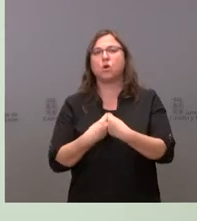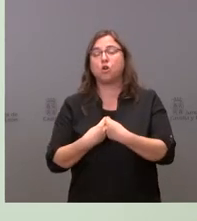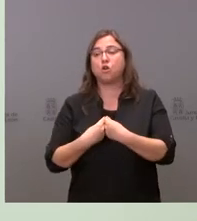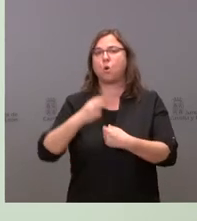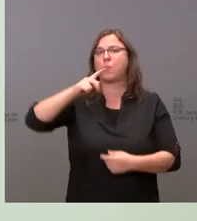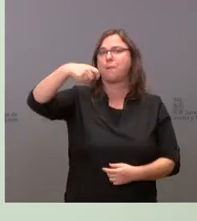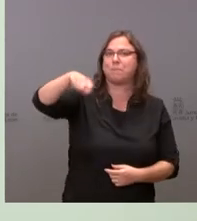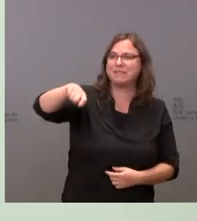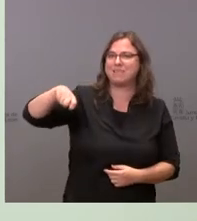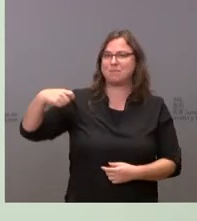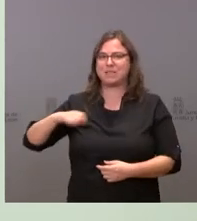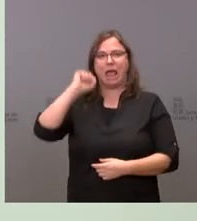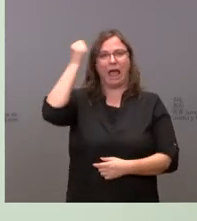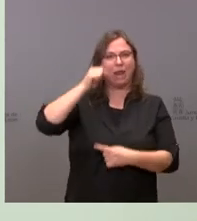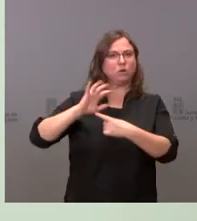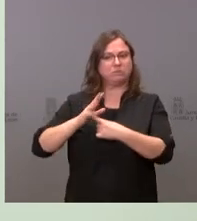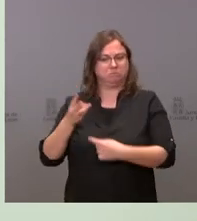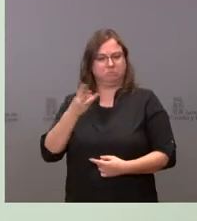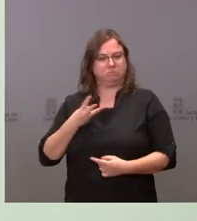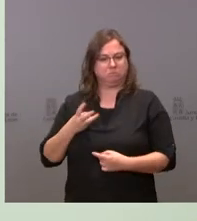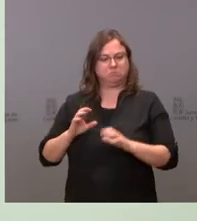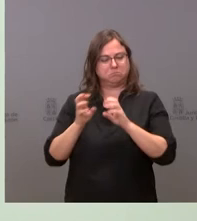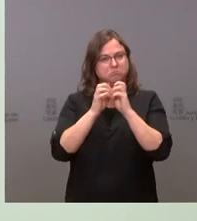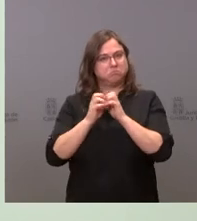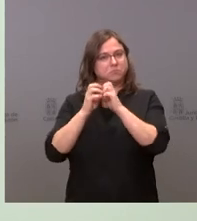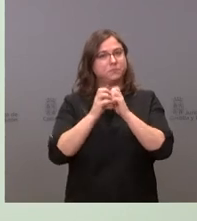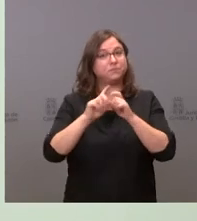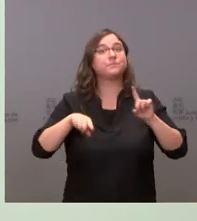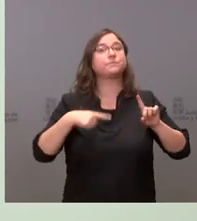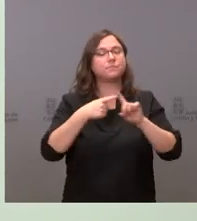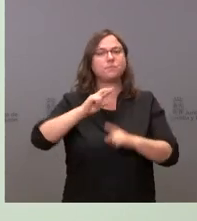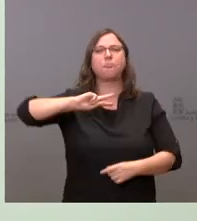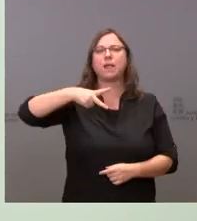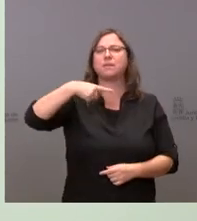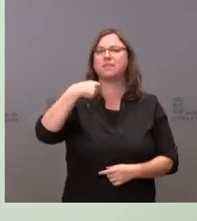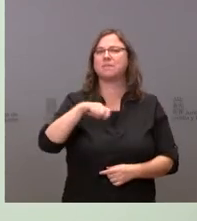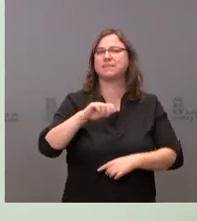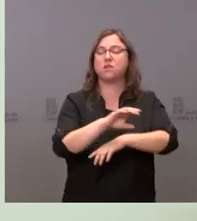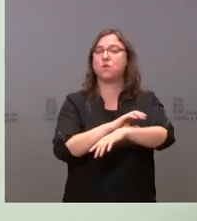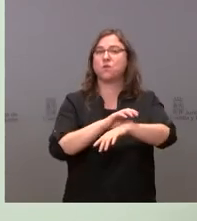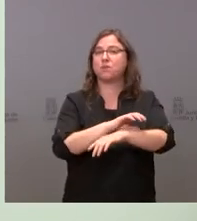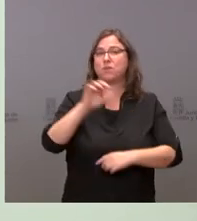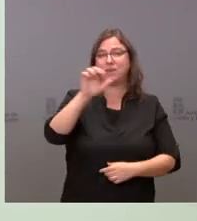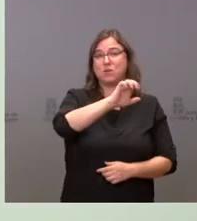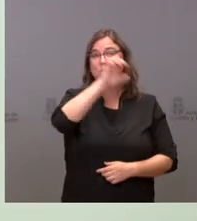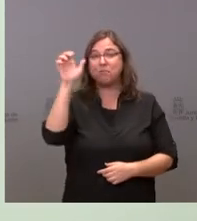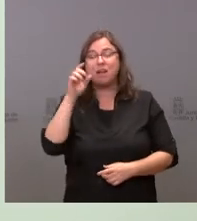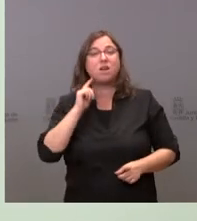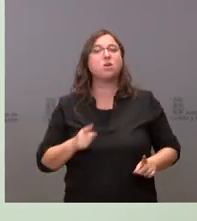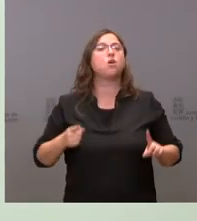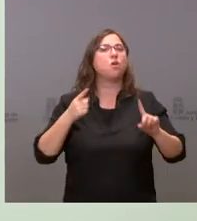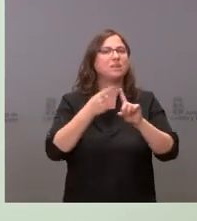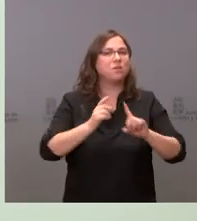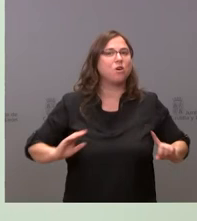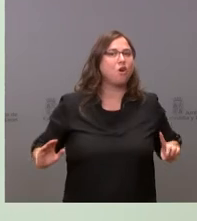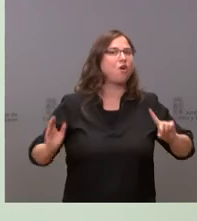otros presidentes de Aragón y de Castilla-La Mancha y la vicepresidenta de la Comisión Europea que llevaba estos asuntos para poder conseguir